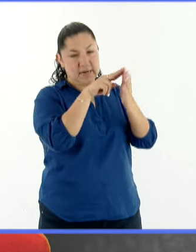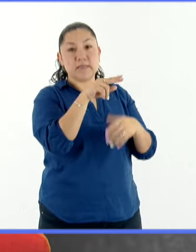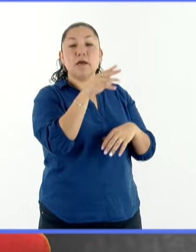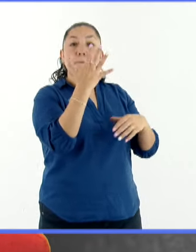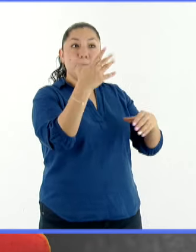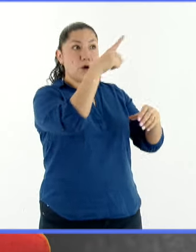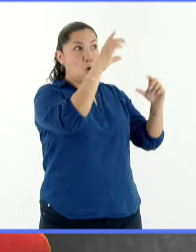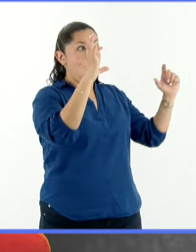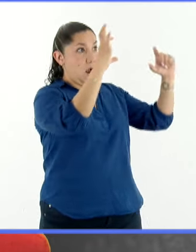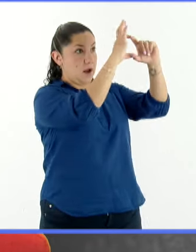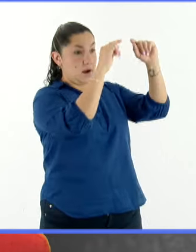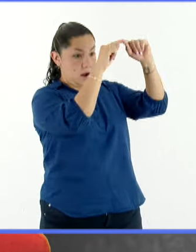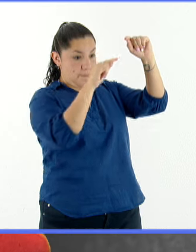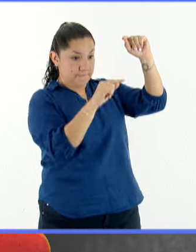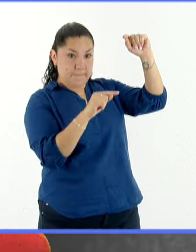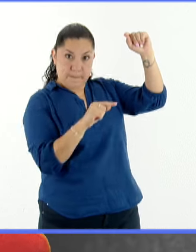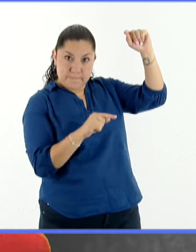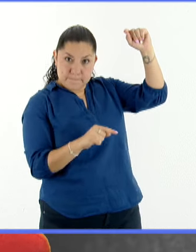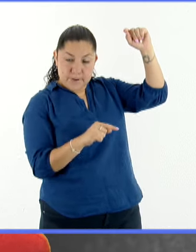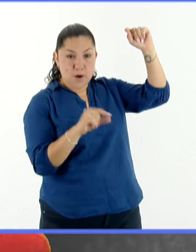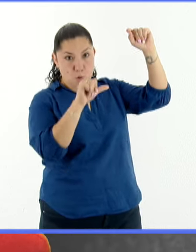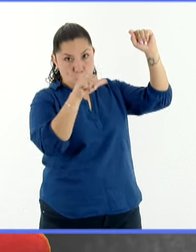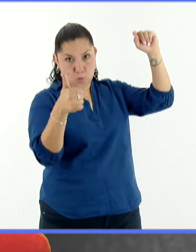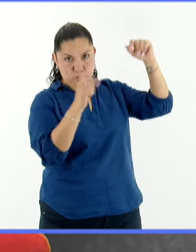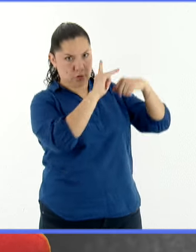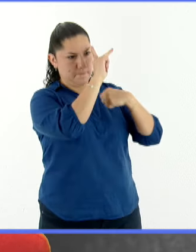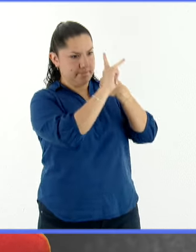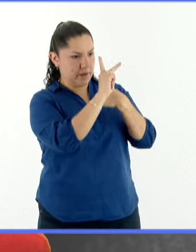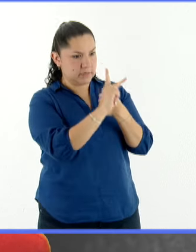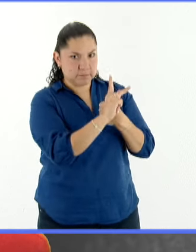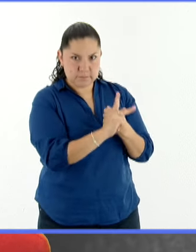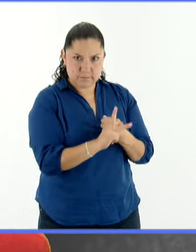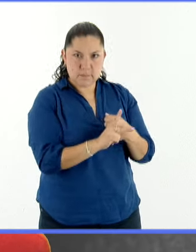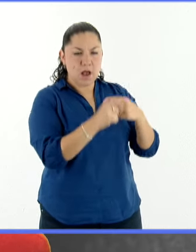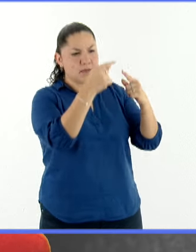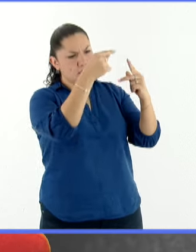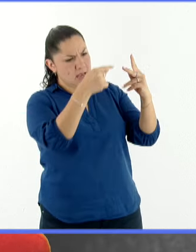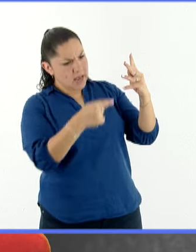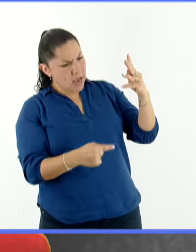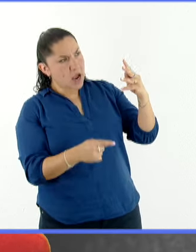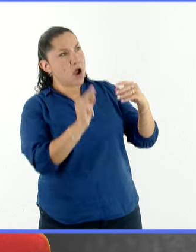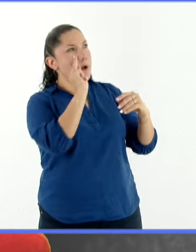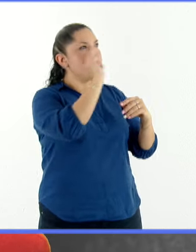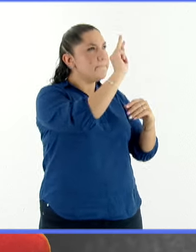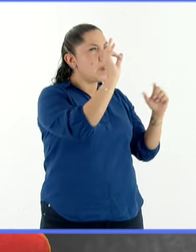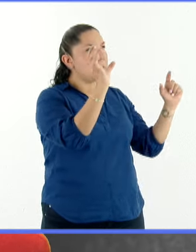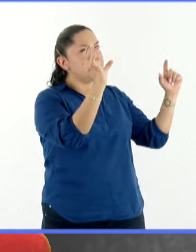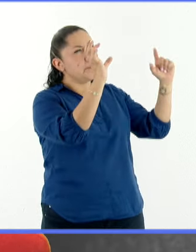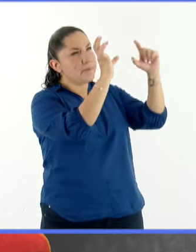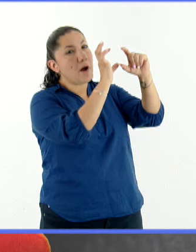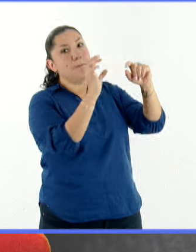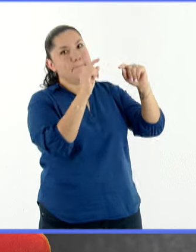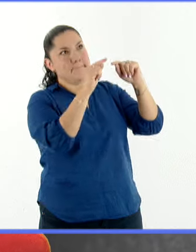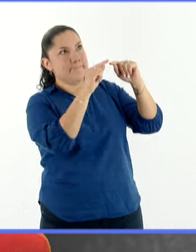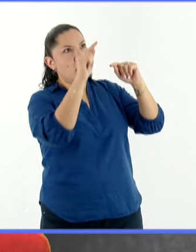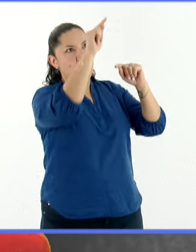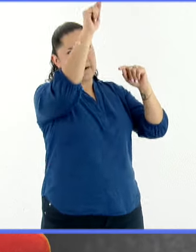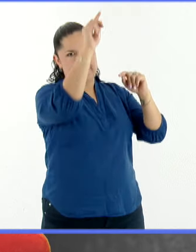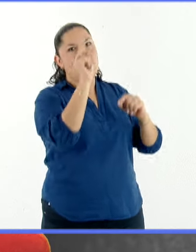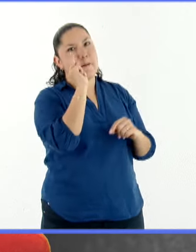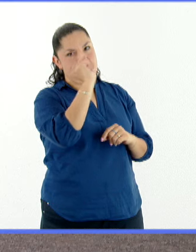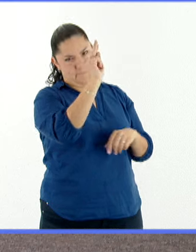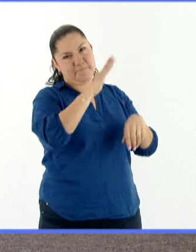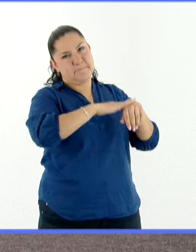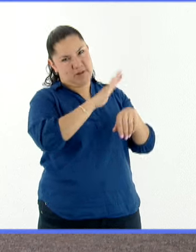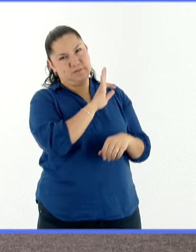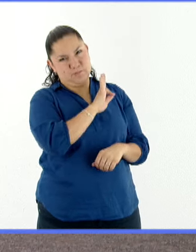digamos, la parte más este de Canadá. Muy bien. ¿Qué es lo que tiene que ocurrir para